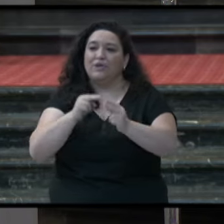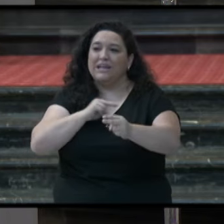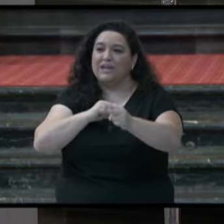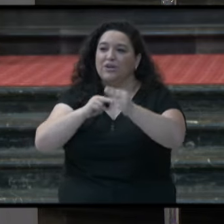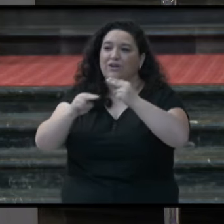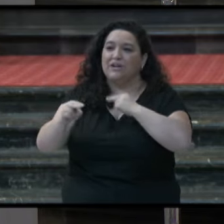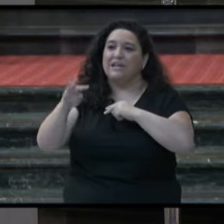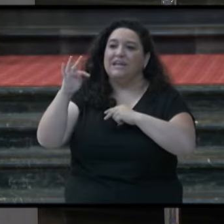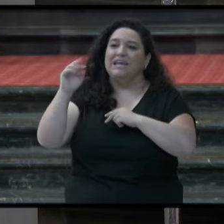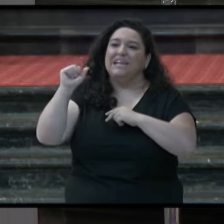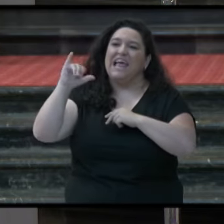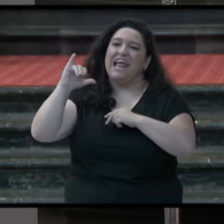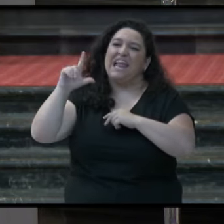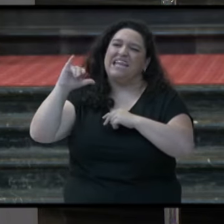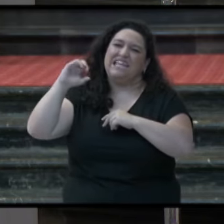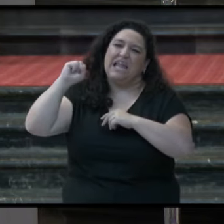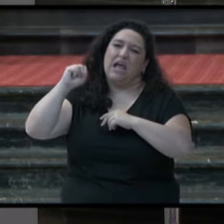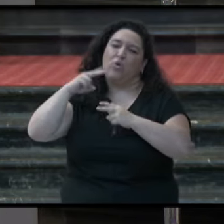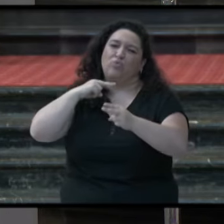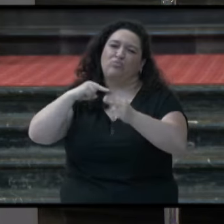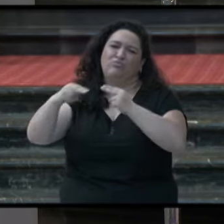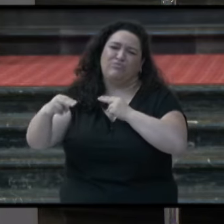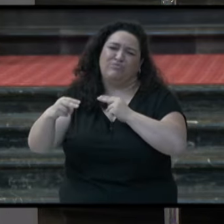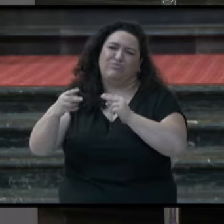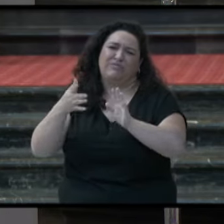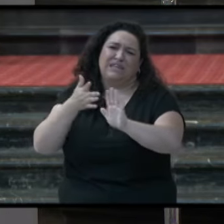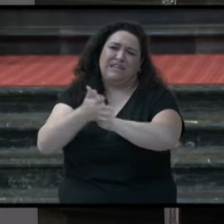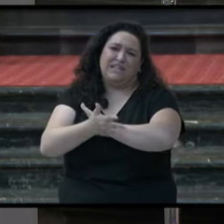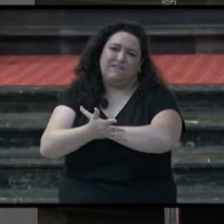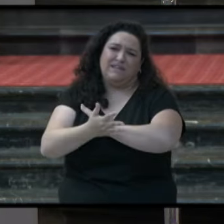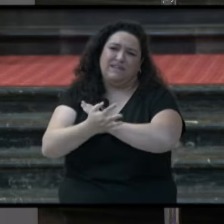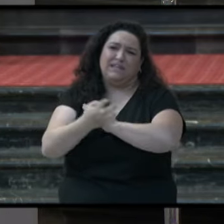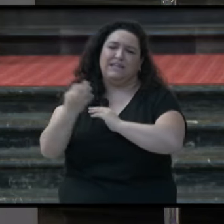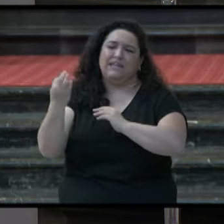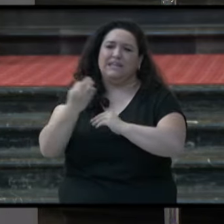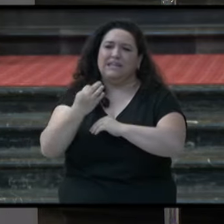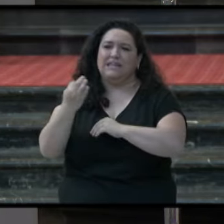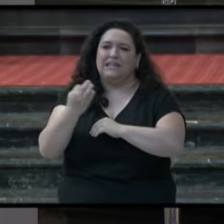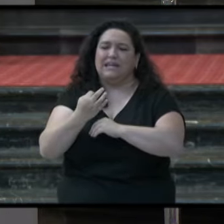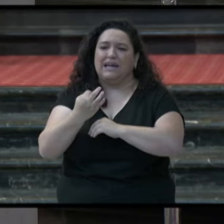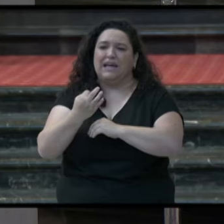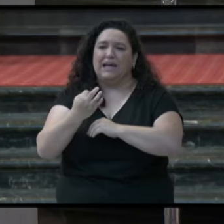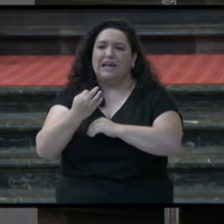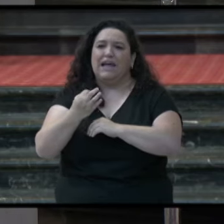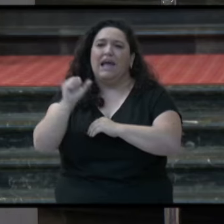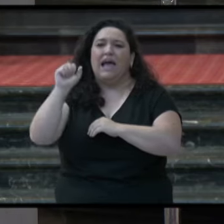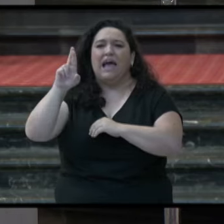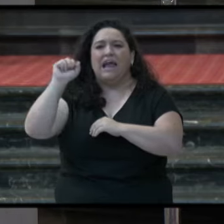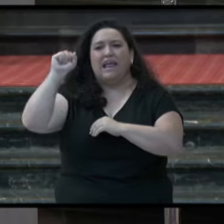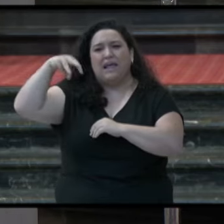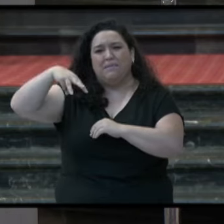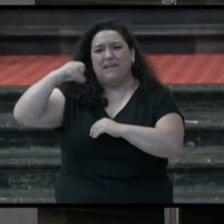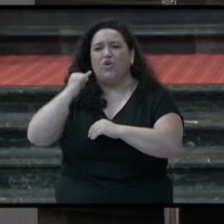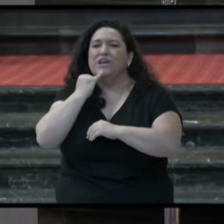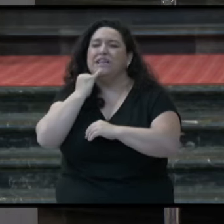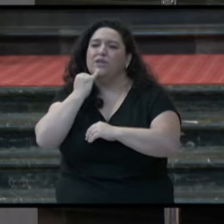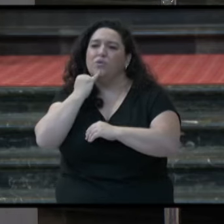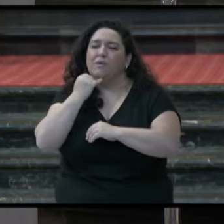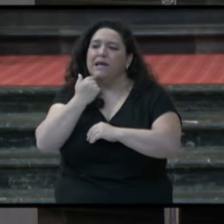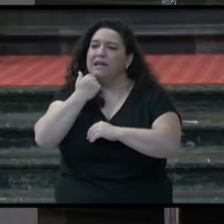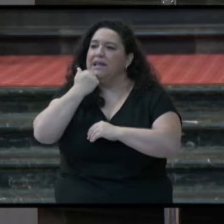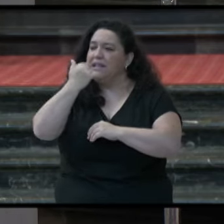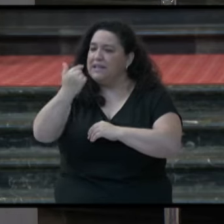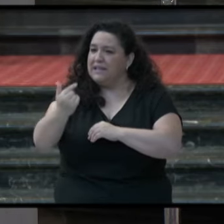cumi, se mantienen las palabras en el original arameo, porque a los